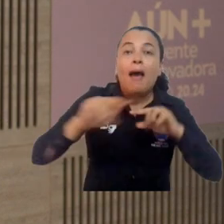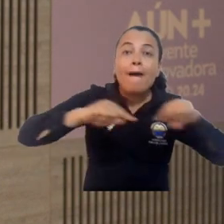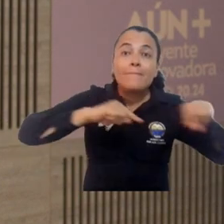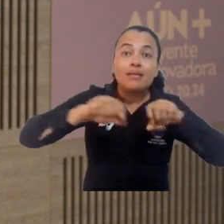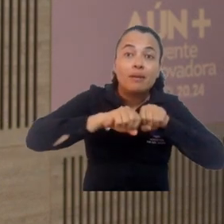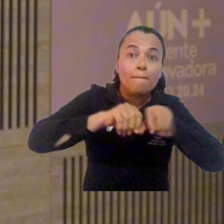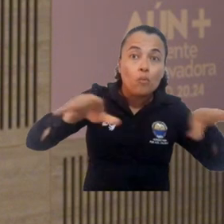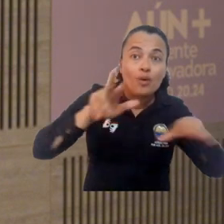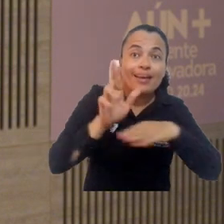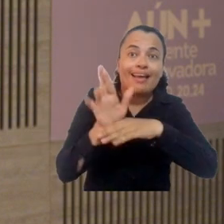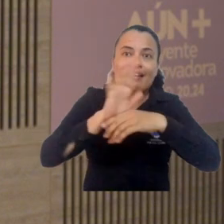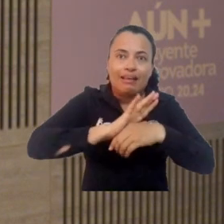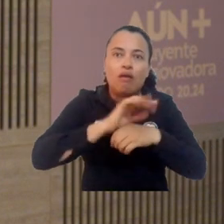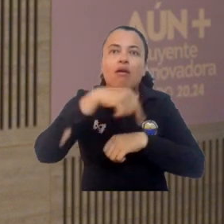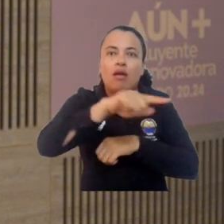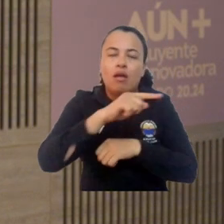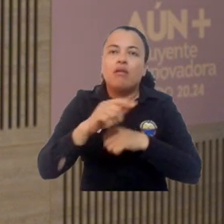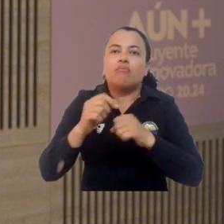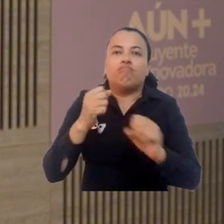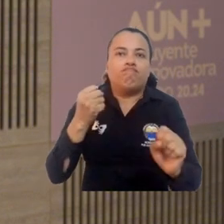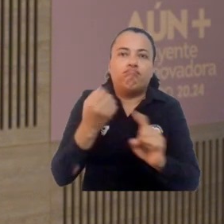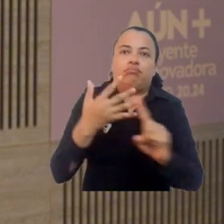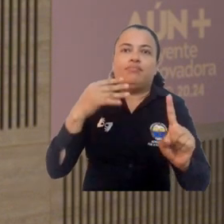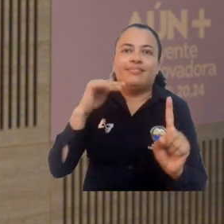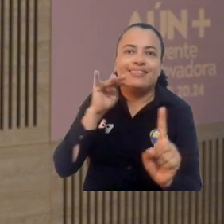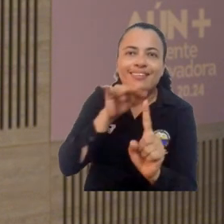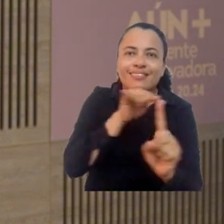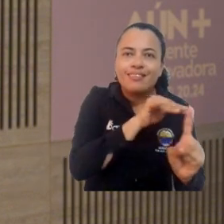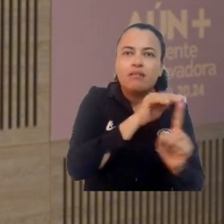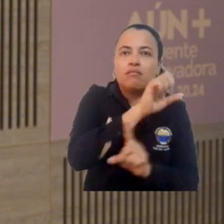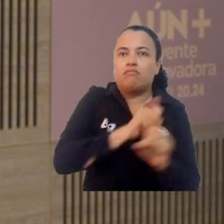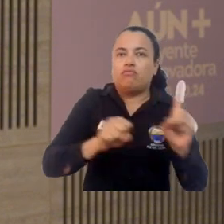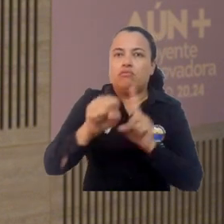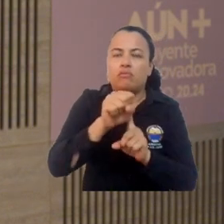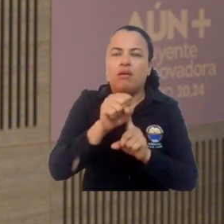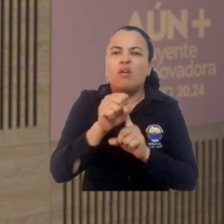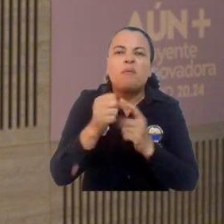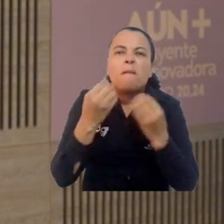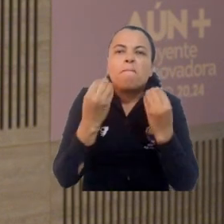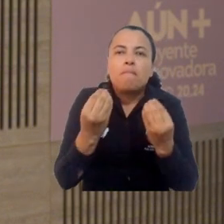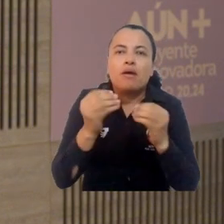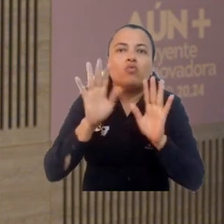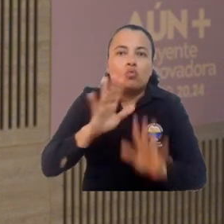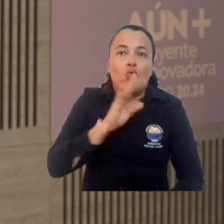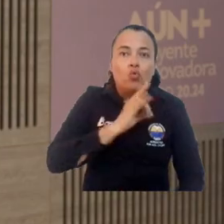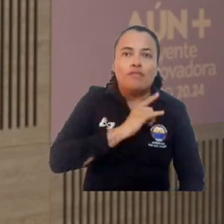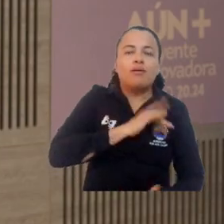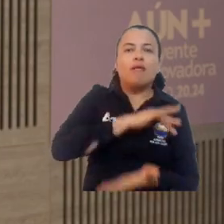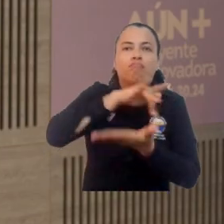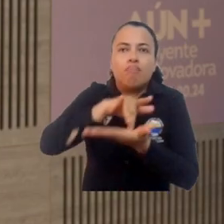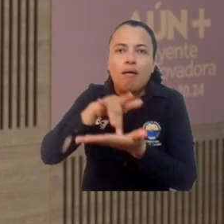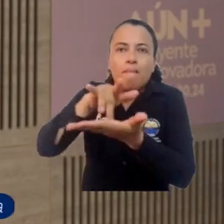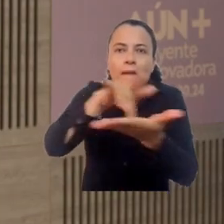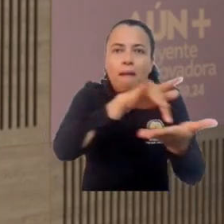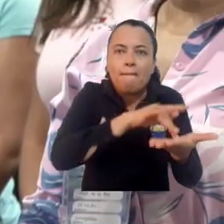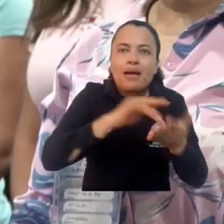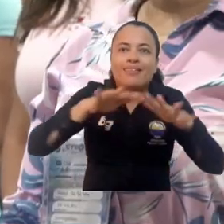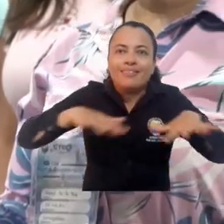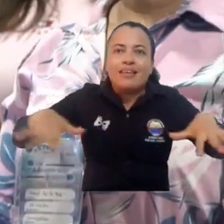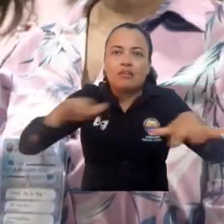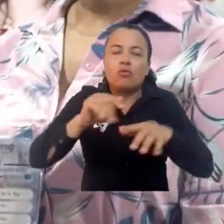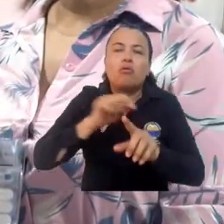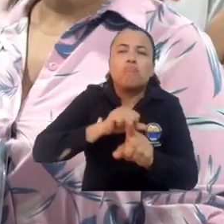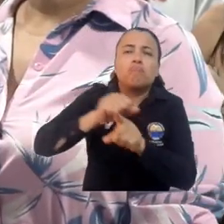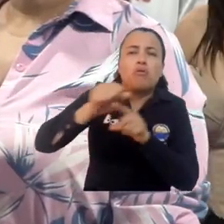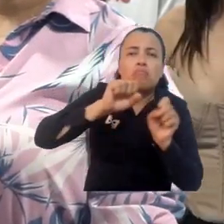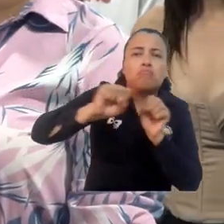a tener incidencia, incidencia social sobre todo, de llevar la universidad a esos territorios abandonados